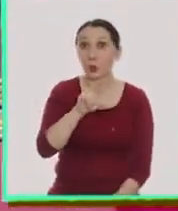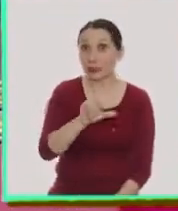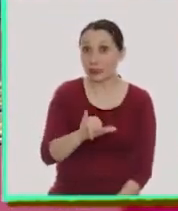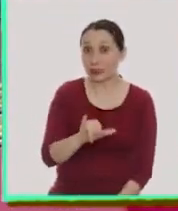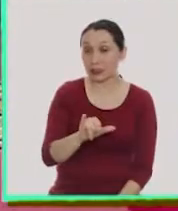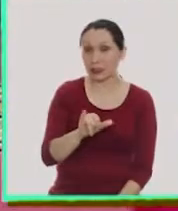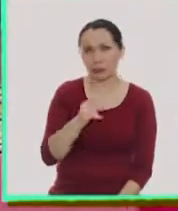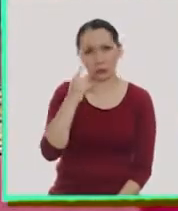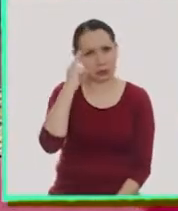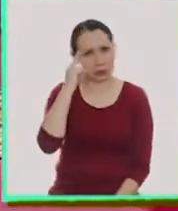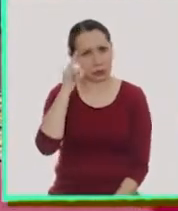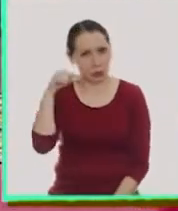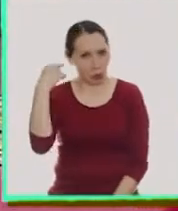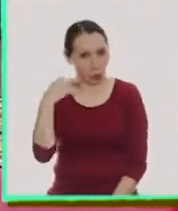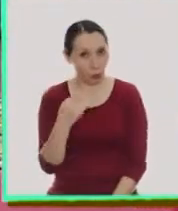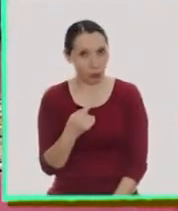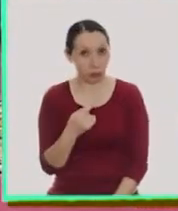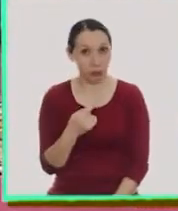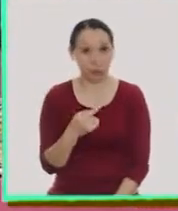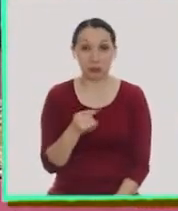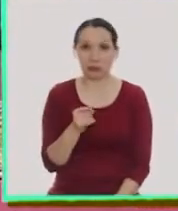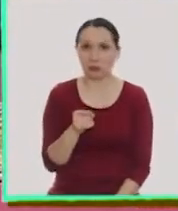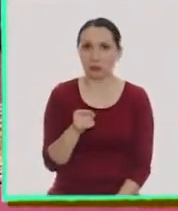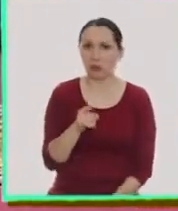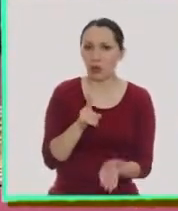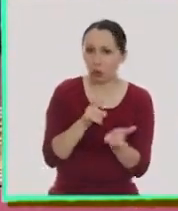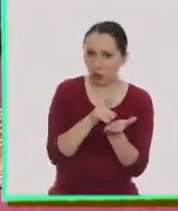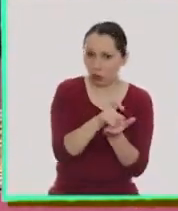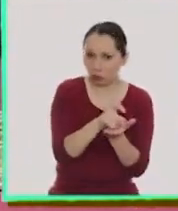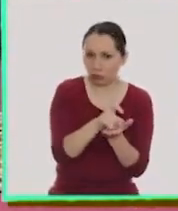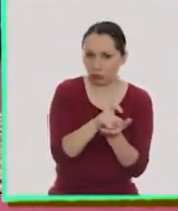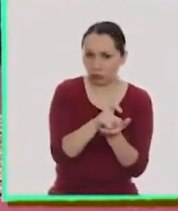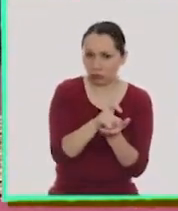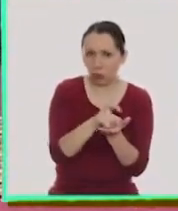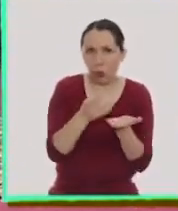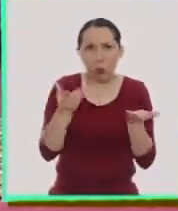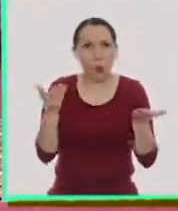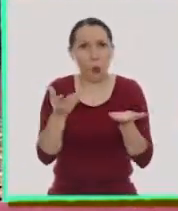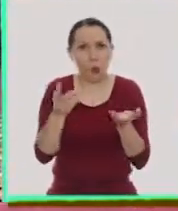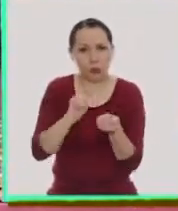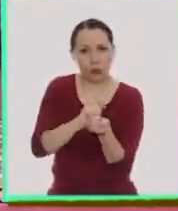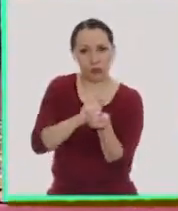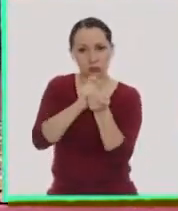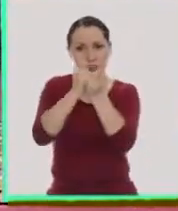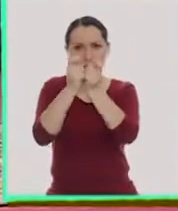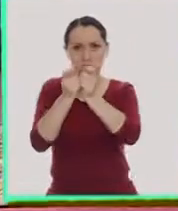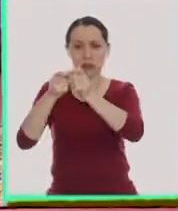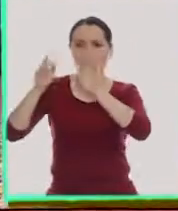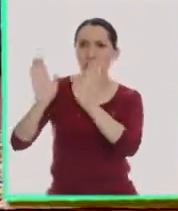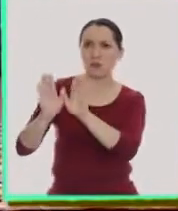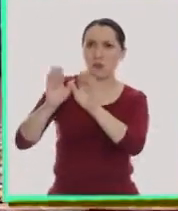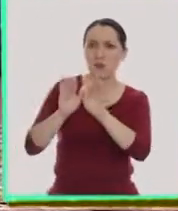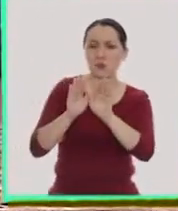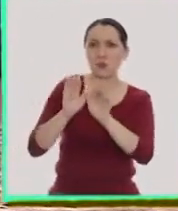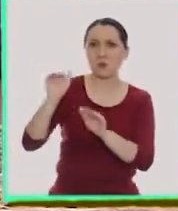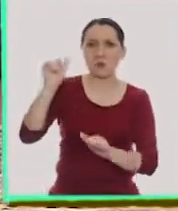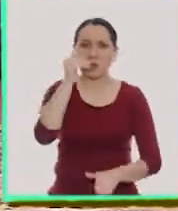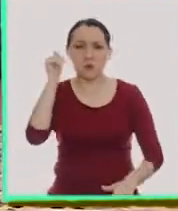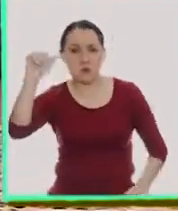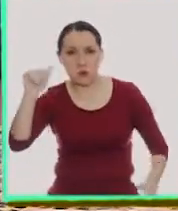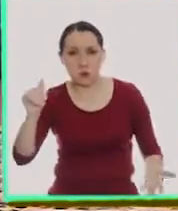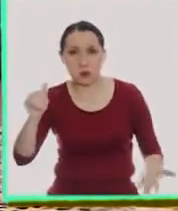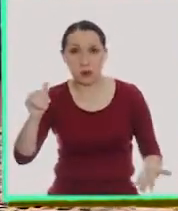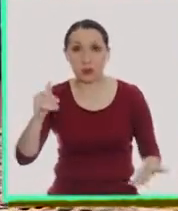¿No les parece un poco loco? Si Lucy era una oruga, ¿cómo se va a transformar en una mariposa?